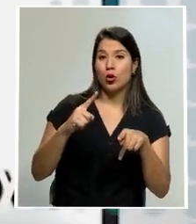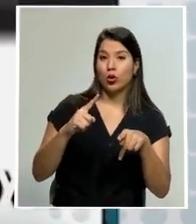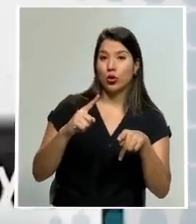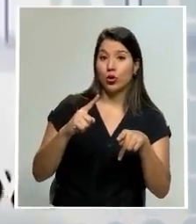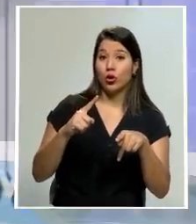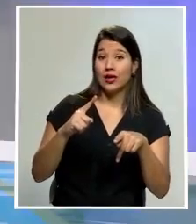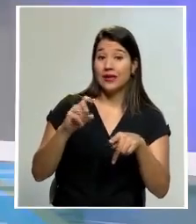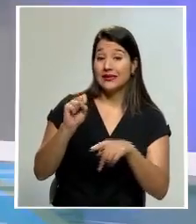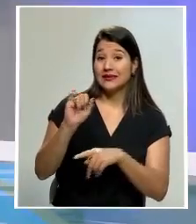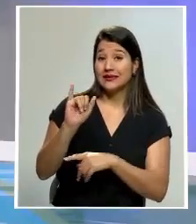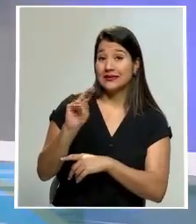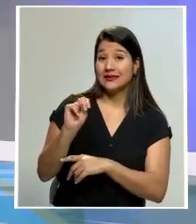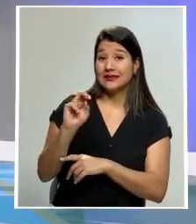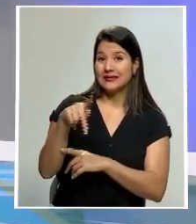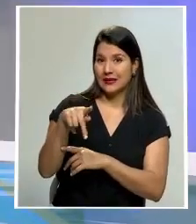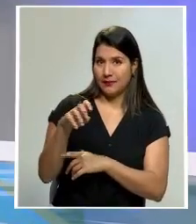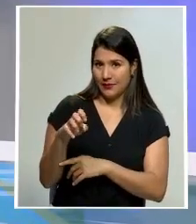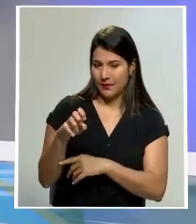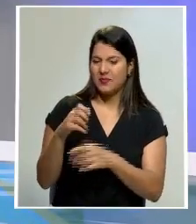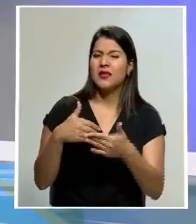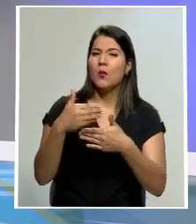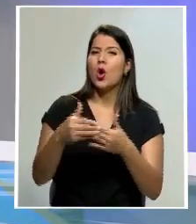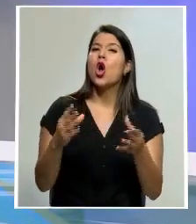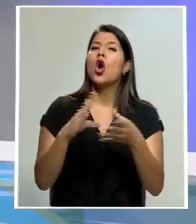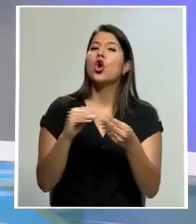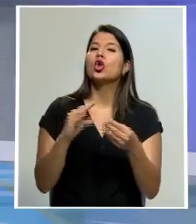Cuando regresemos, le contamos más detalles.